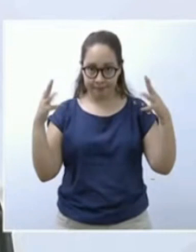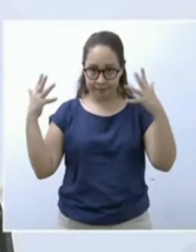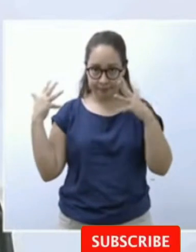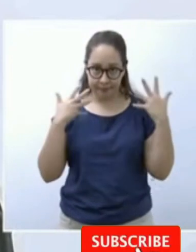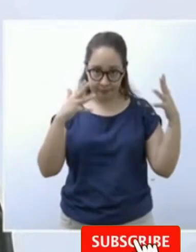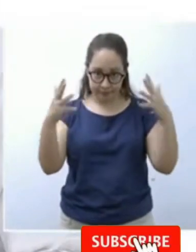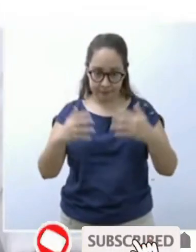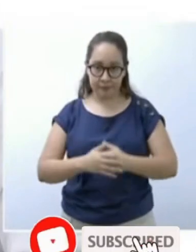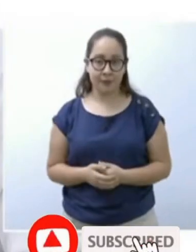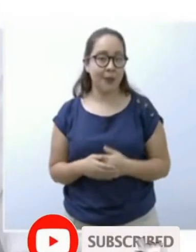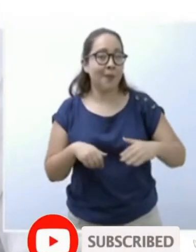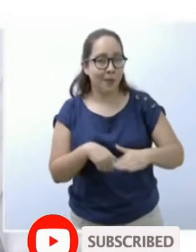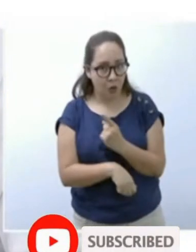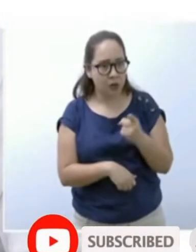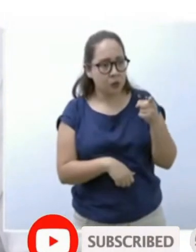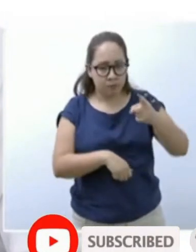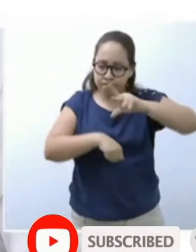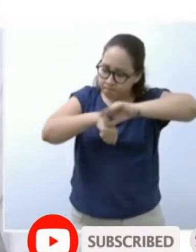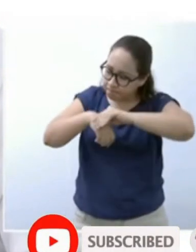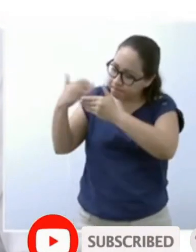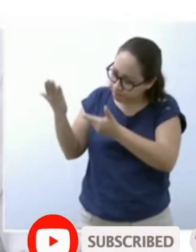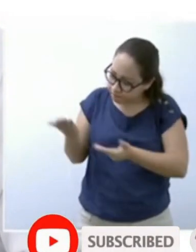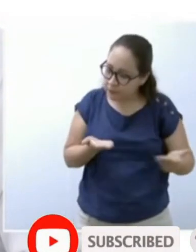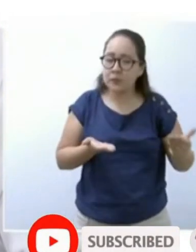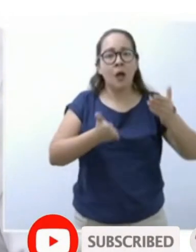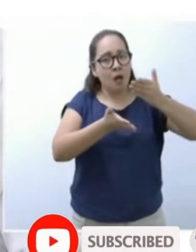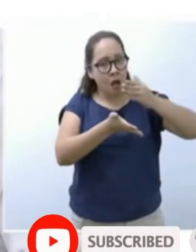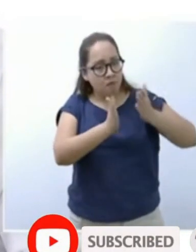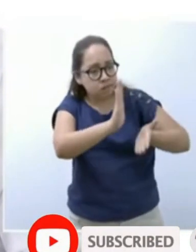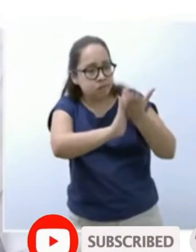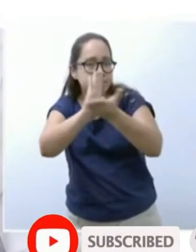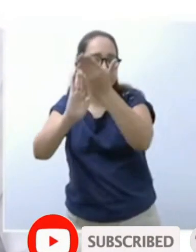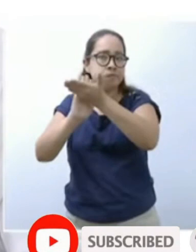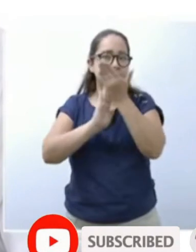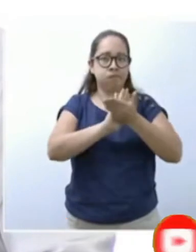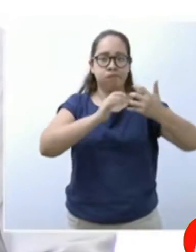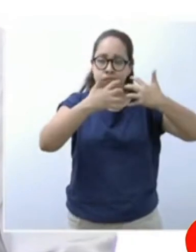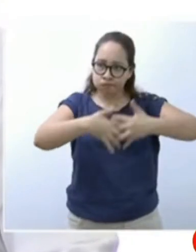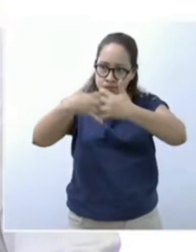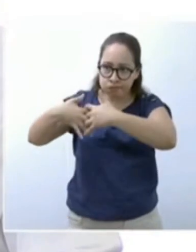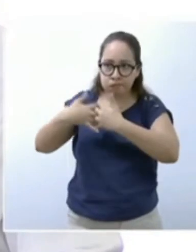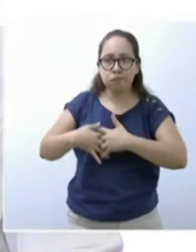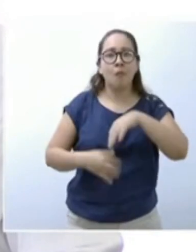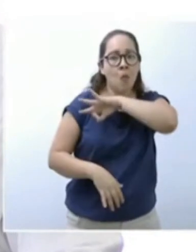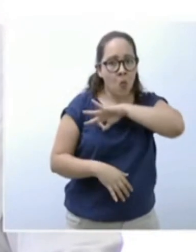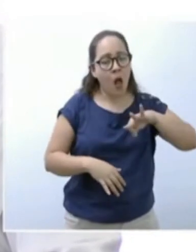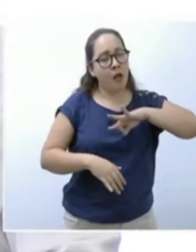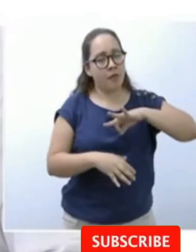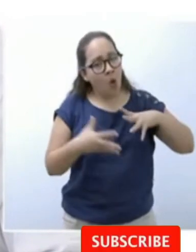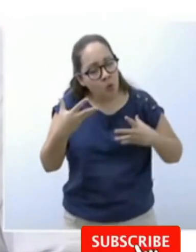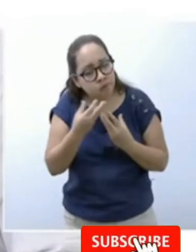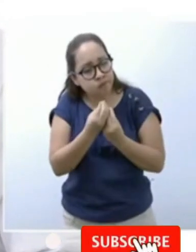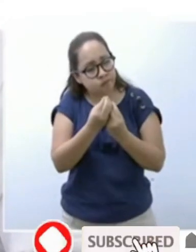por permitirnos construir en su estado esta fábrica y permitirnos poder crecer